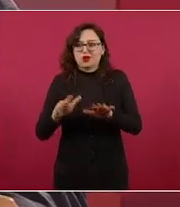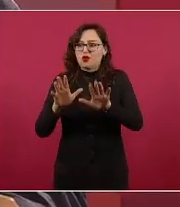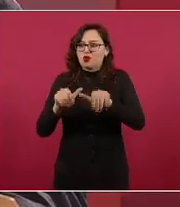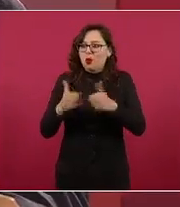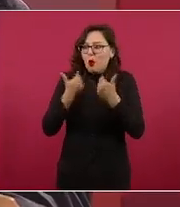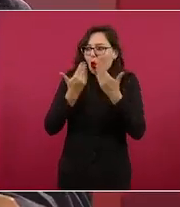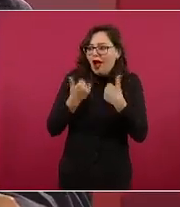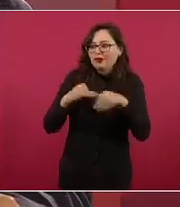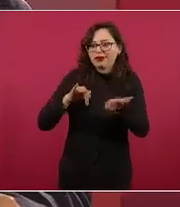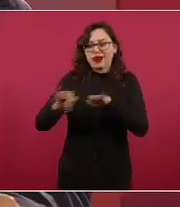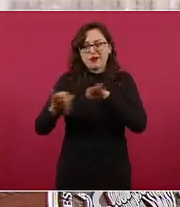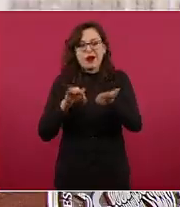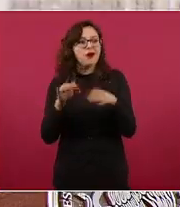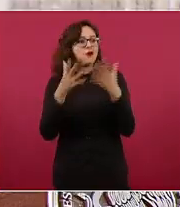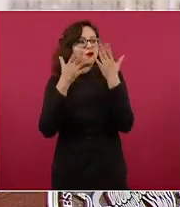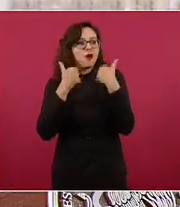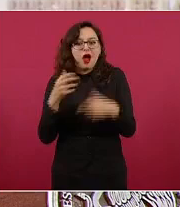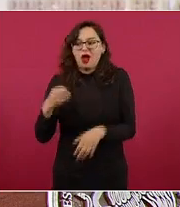hay bienestar